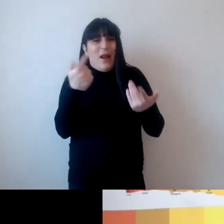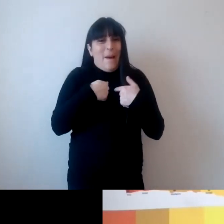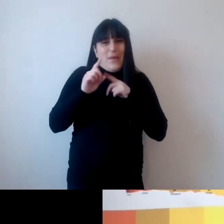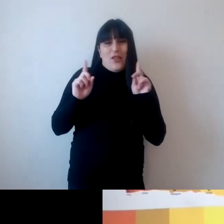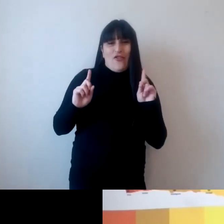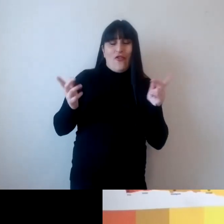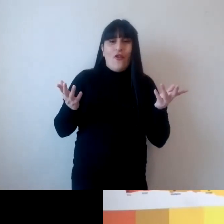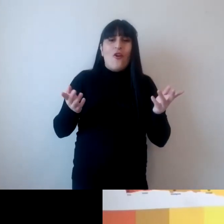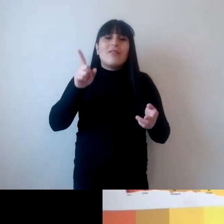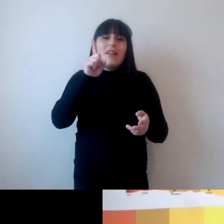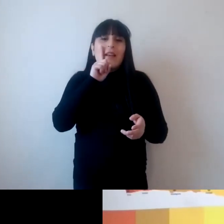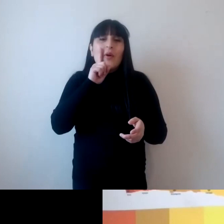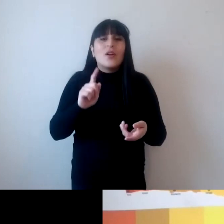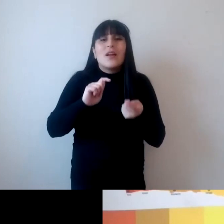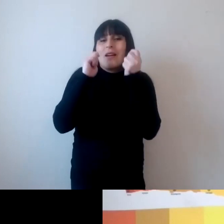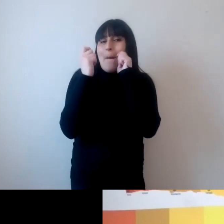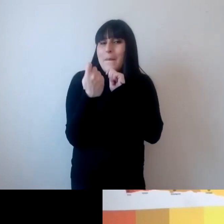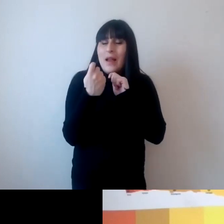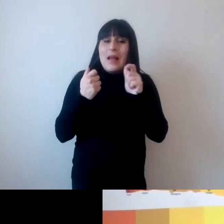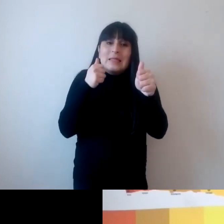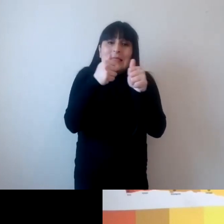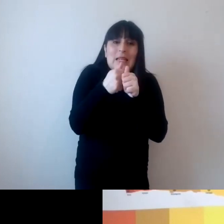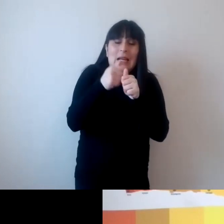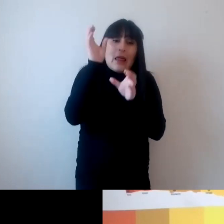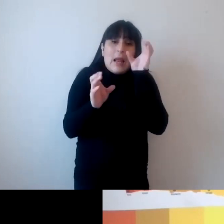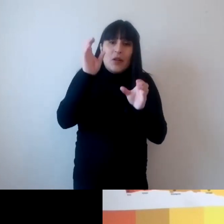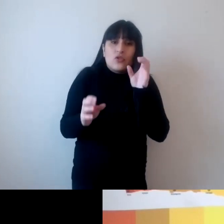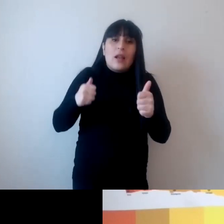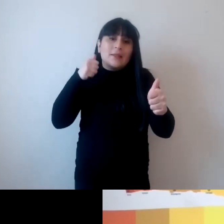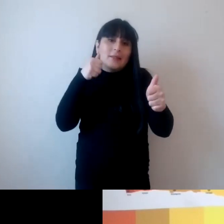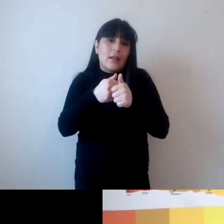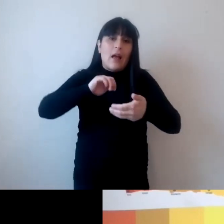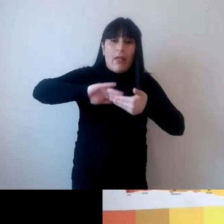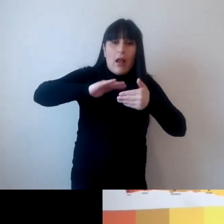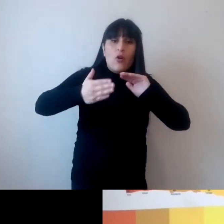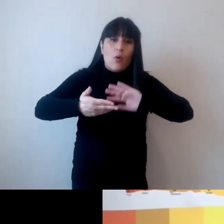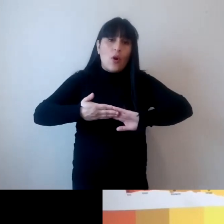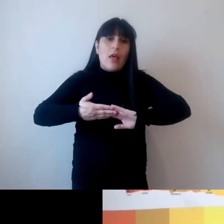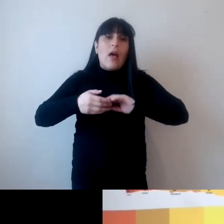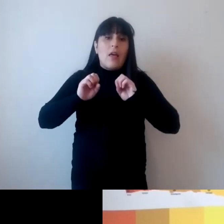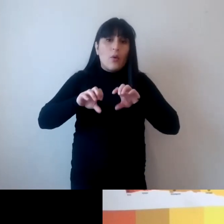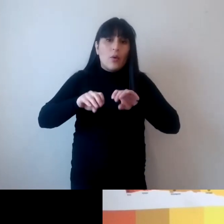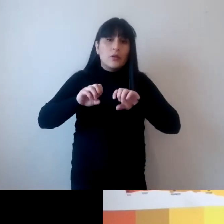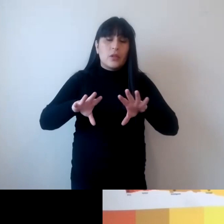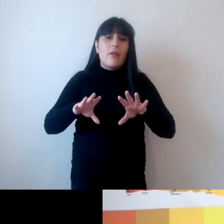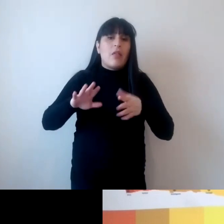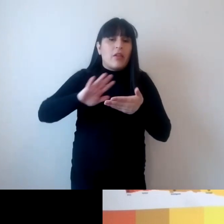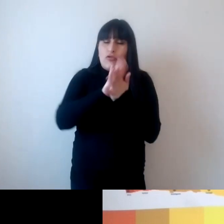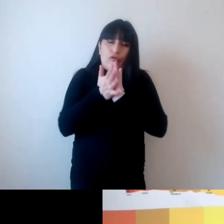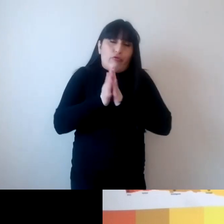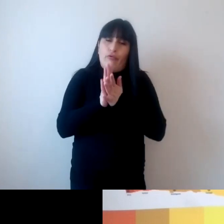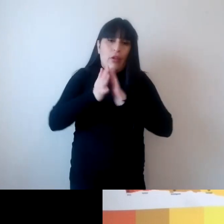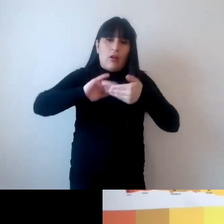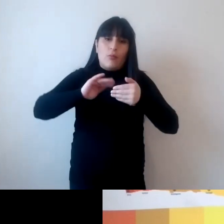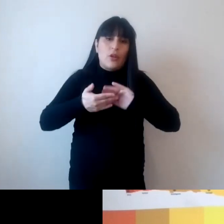tenemos que situar cerca de la persona y cerca de las comunidades las comunidades educativas y las comunidades en general el cambio